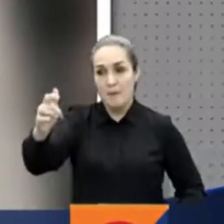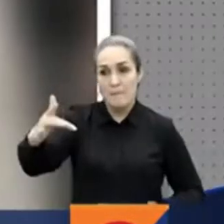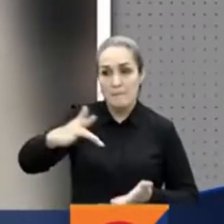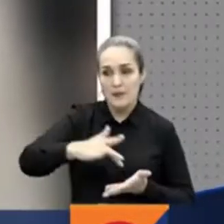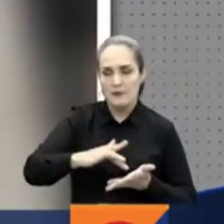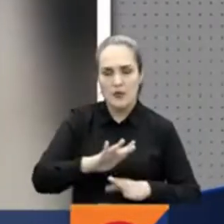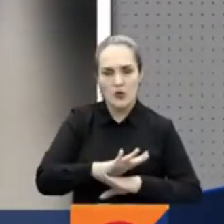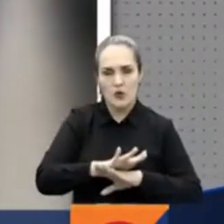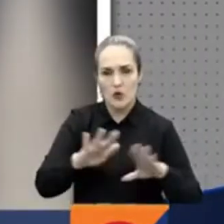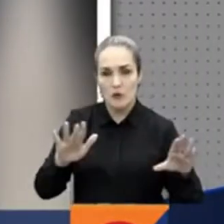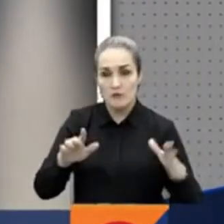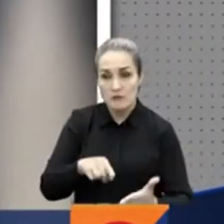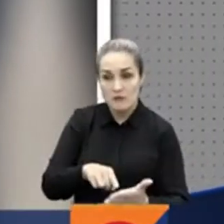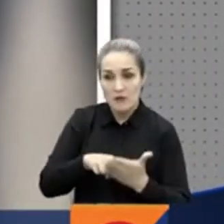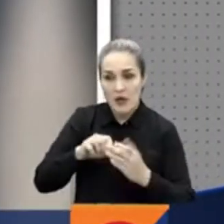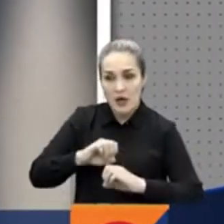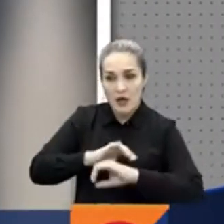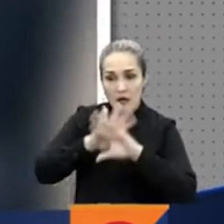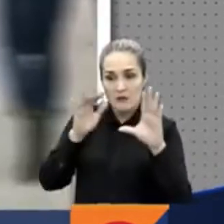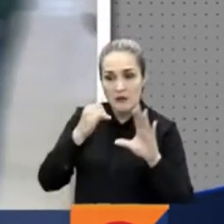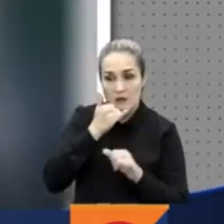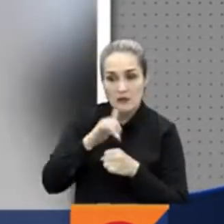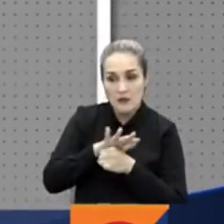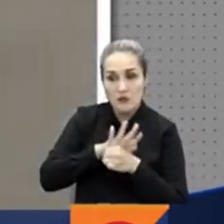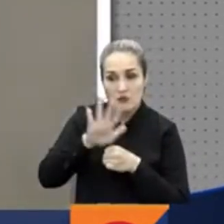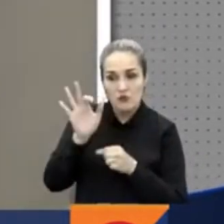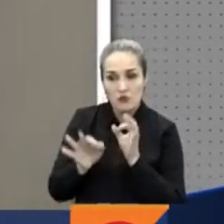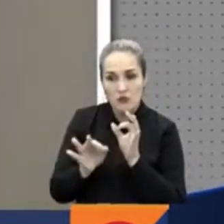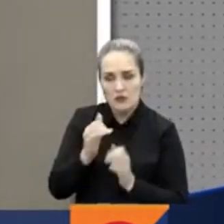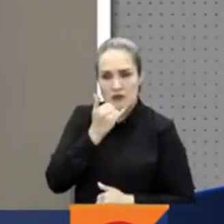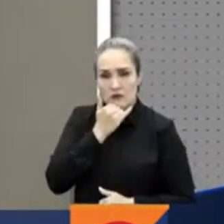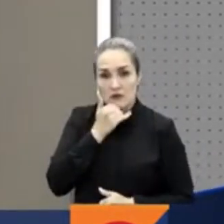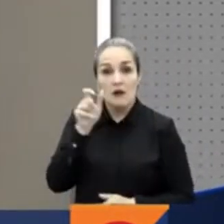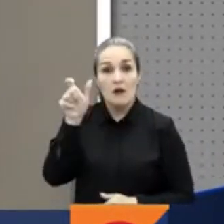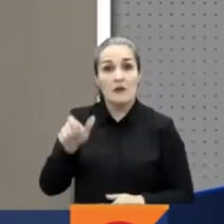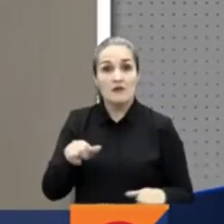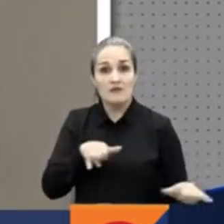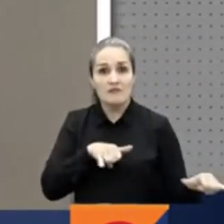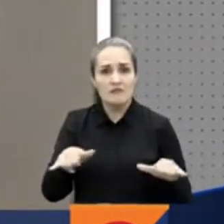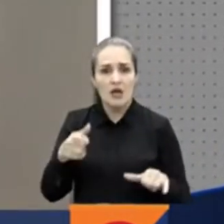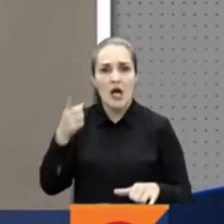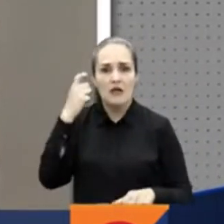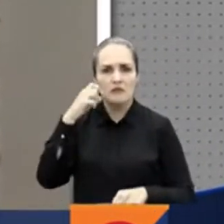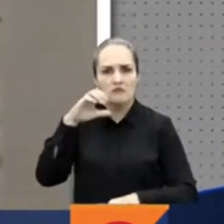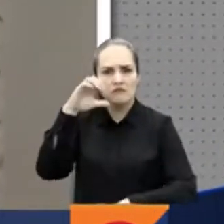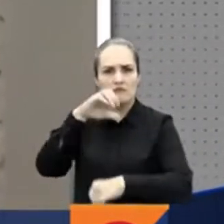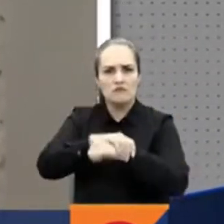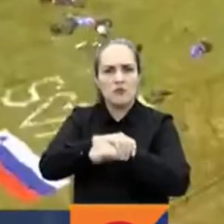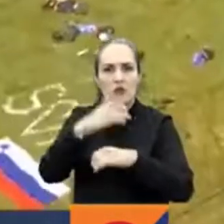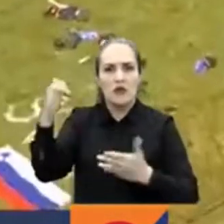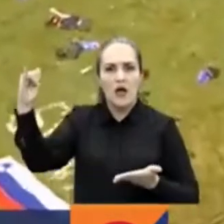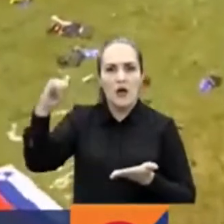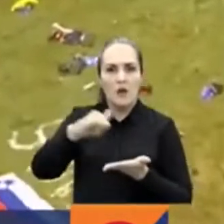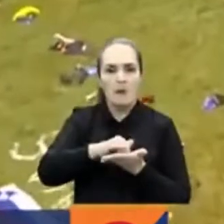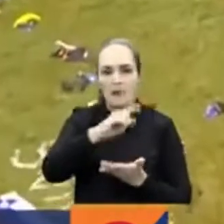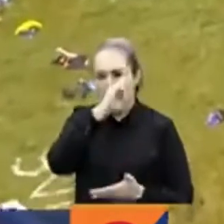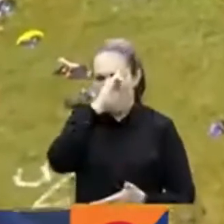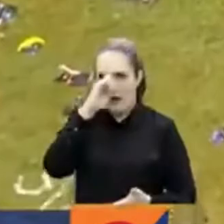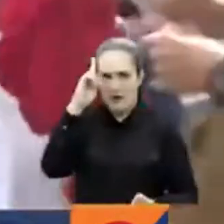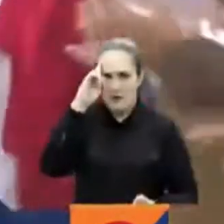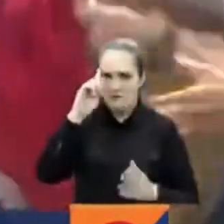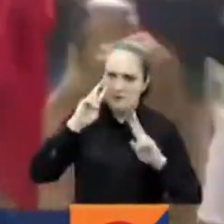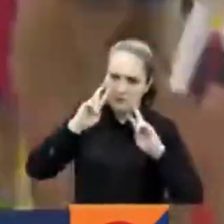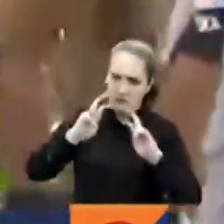deportiva hasta que se aclare su situación judicial. El pedalista colombiano fue detenido ayer en el aeropuerto de Madrid para una